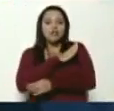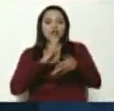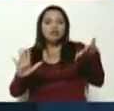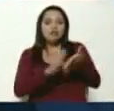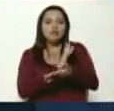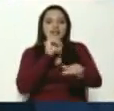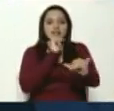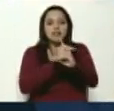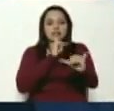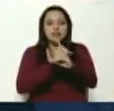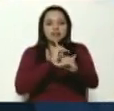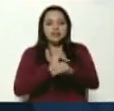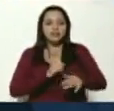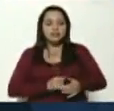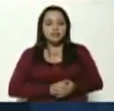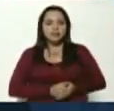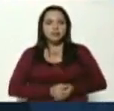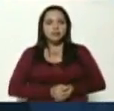Internet,